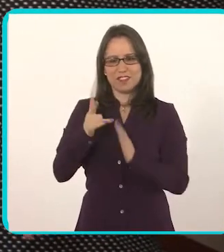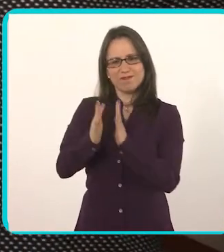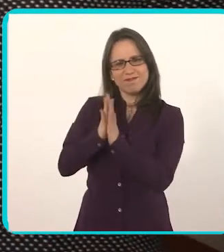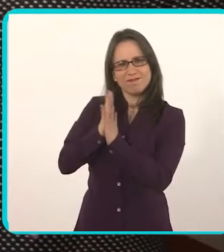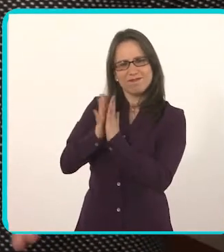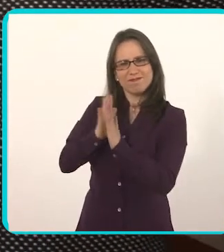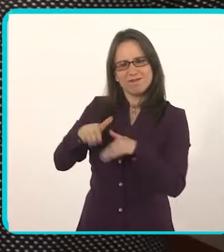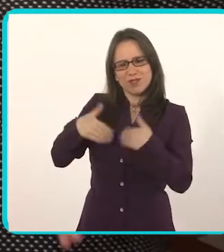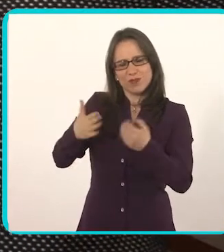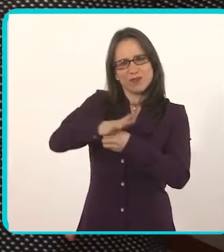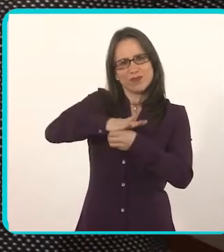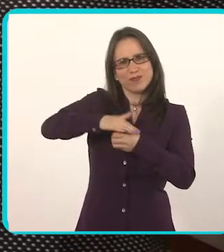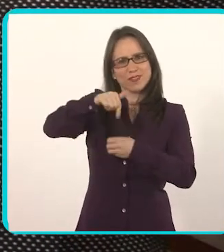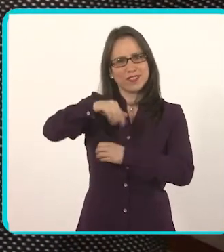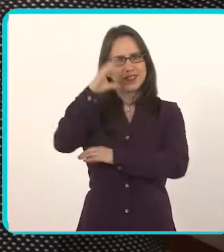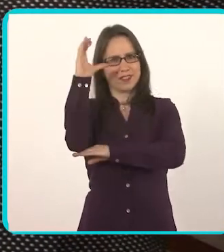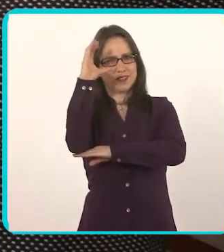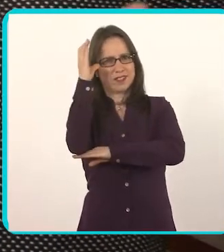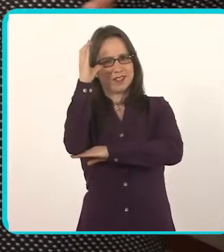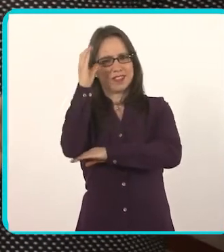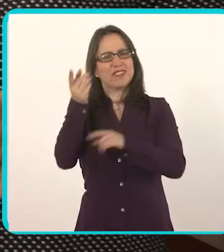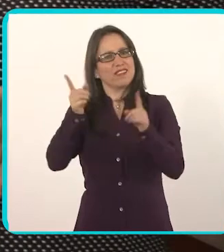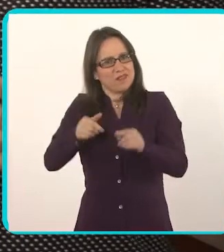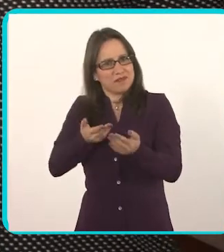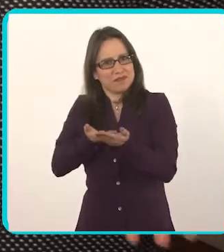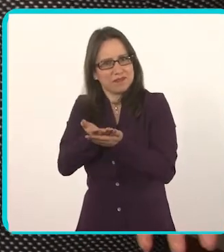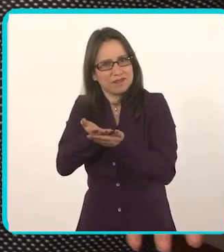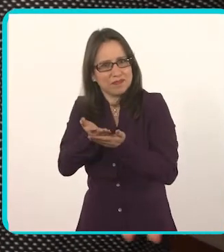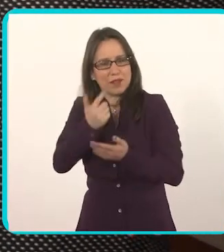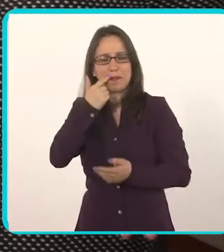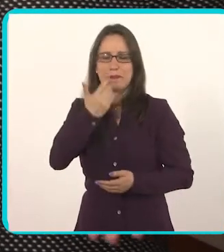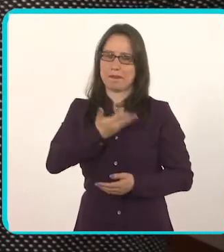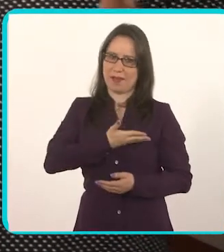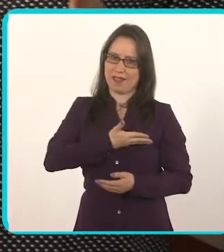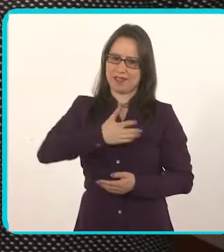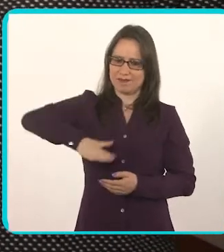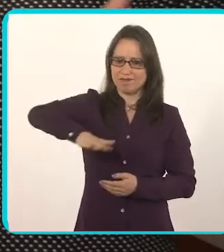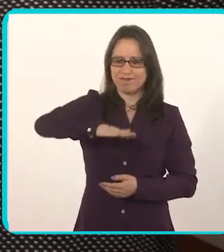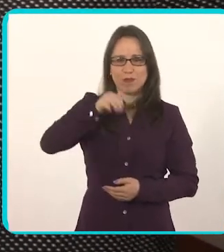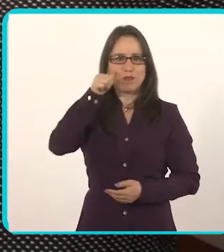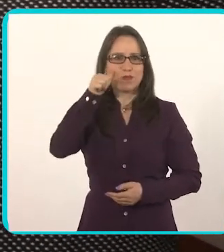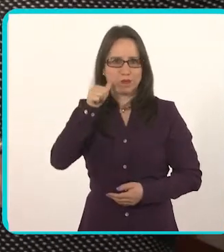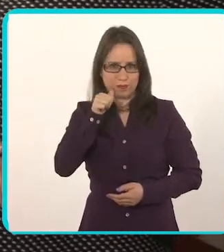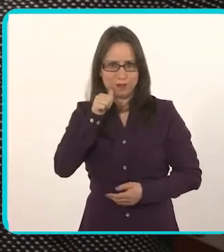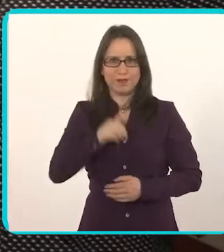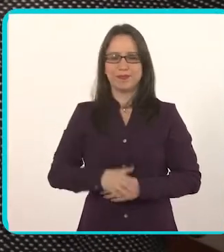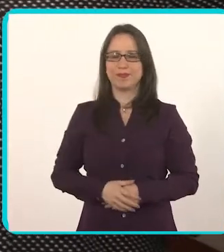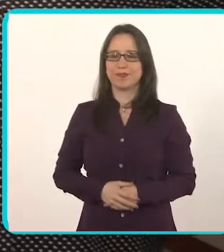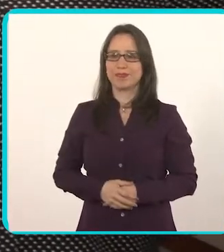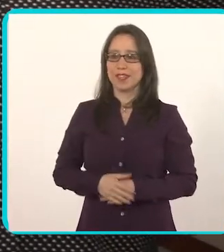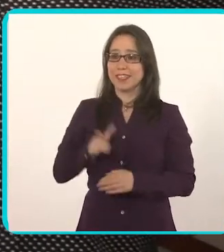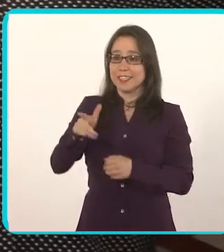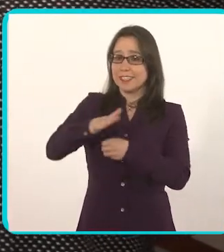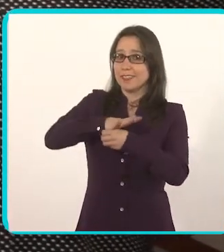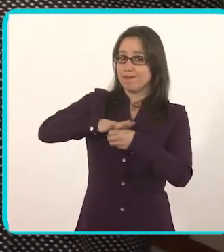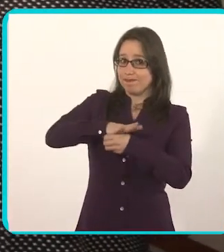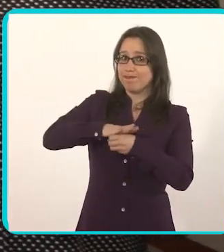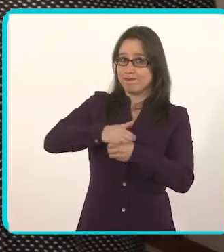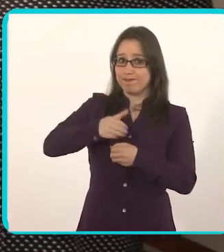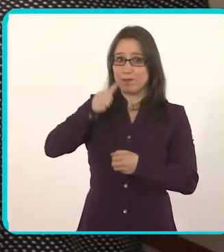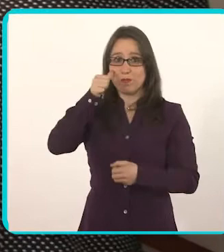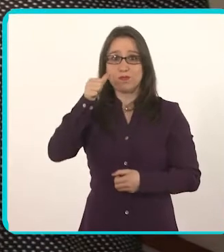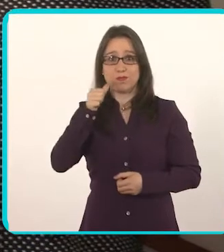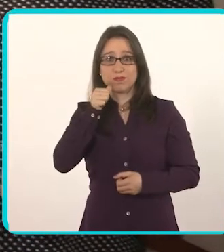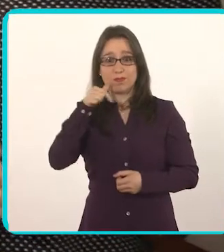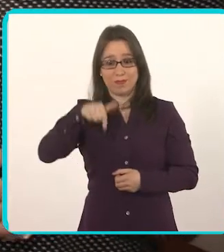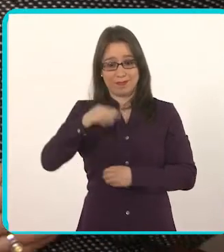Adolescente, nos va a contar cuál es la situación del embarazo adolescente en el país y qué recomendaciones le da a los padres de estos chicos. Bueno, la situación